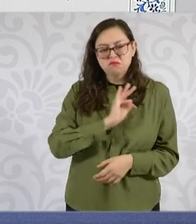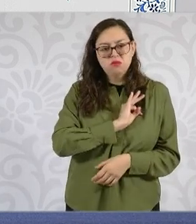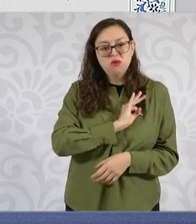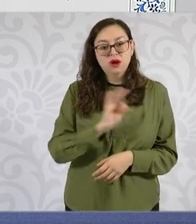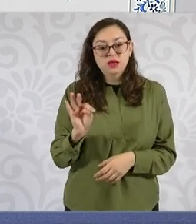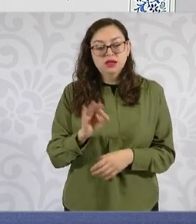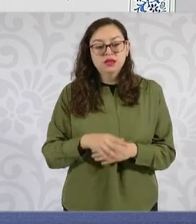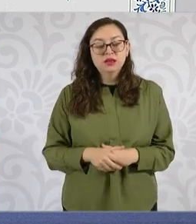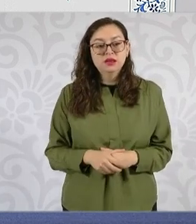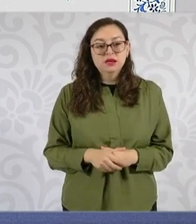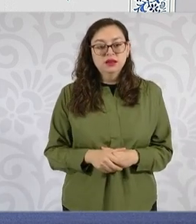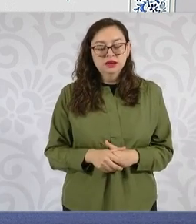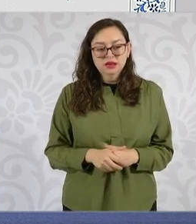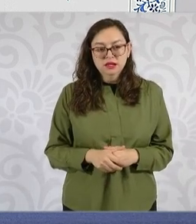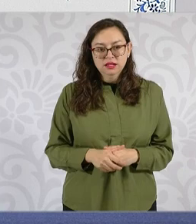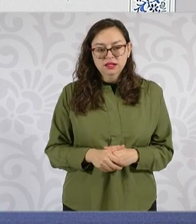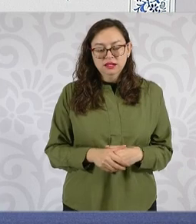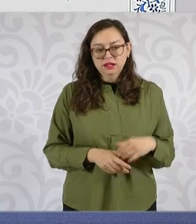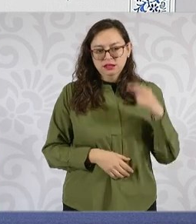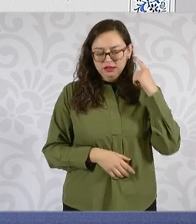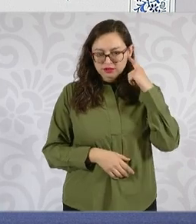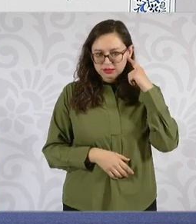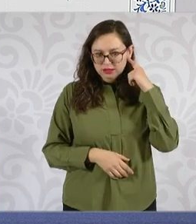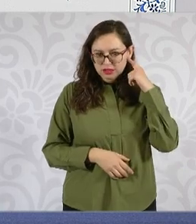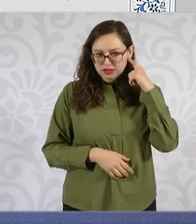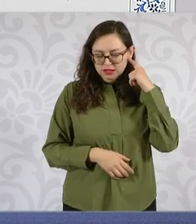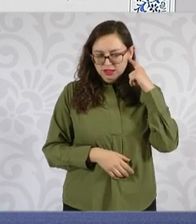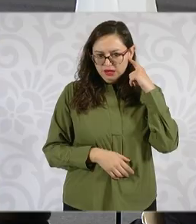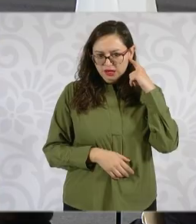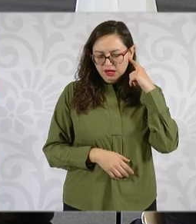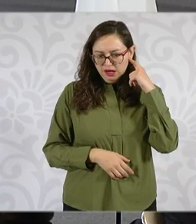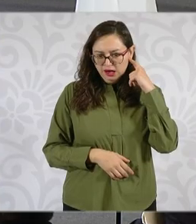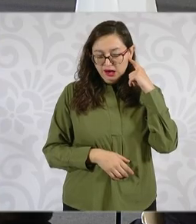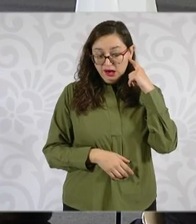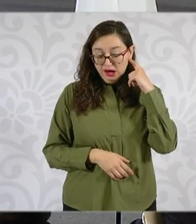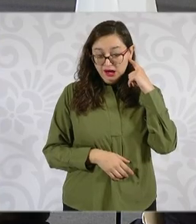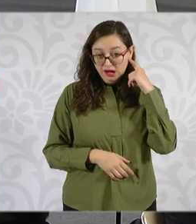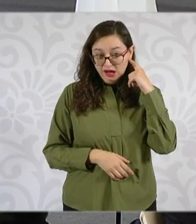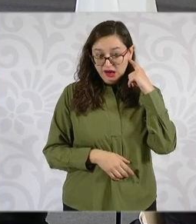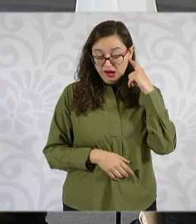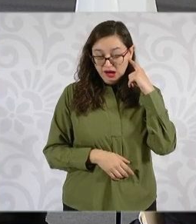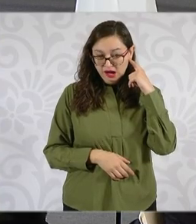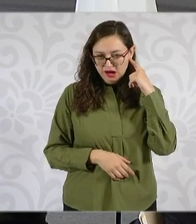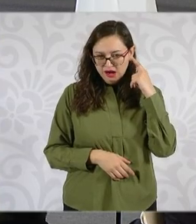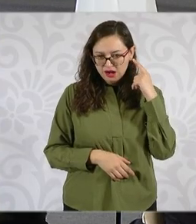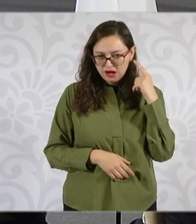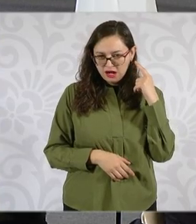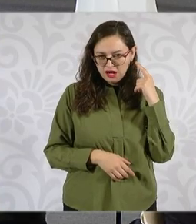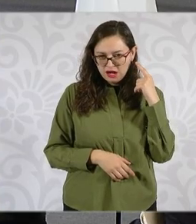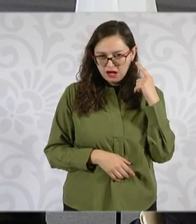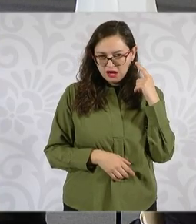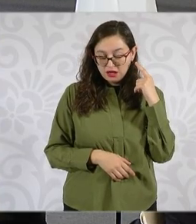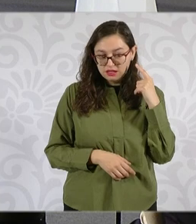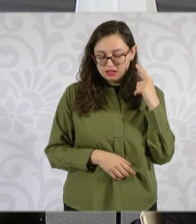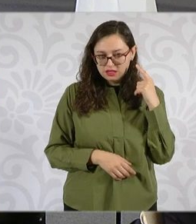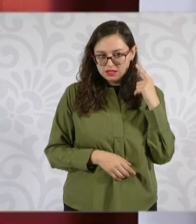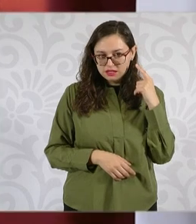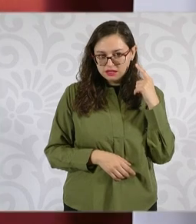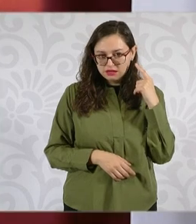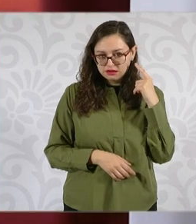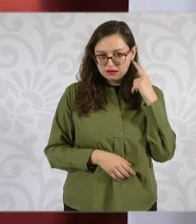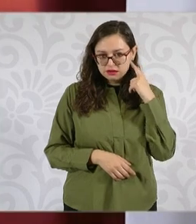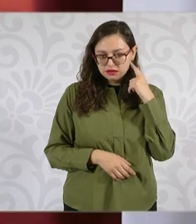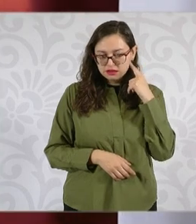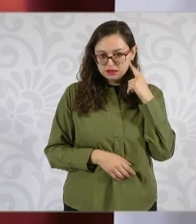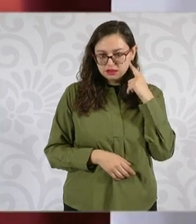y la forma de acceso a los derechohabientes? Bueno, a través de las delegaciones del Infonavit en todos